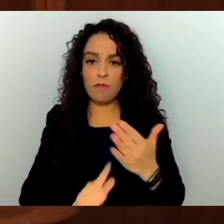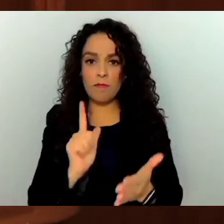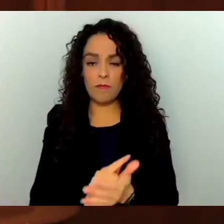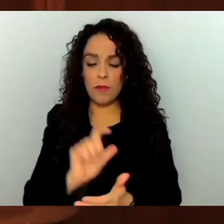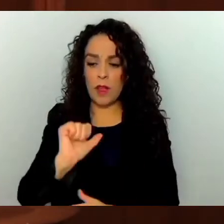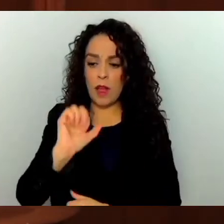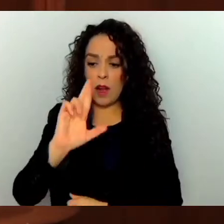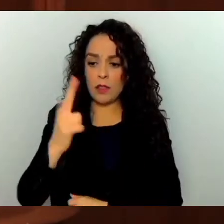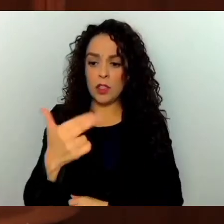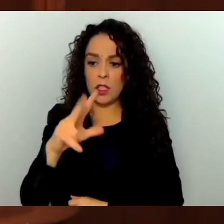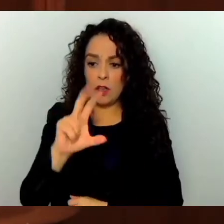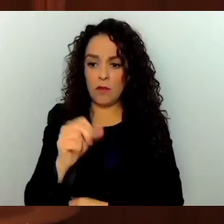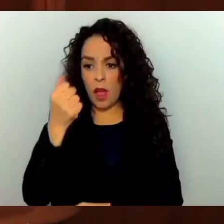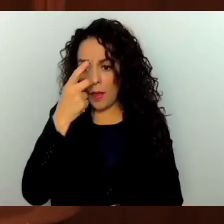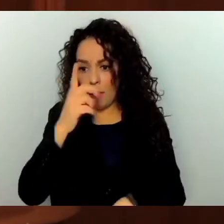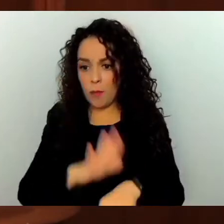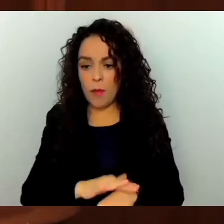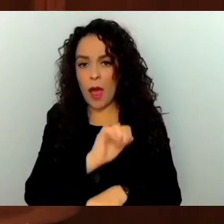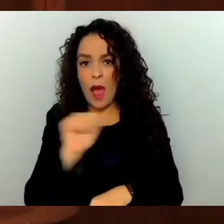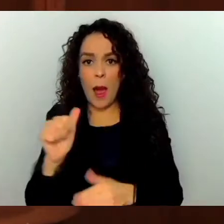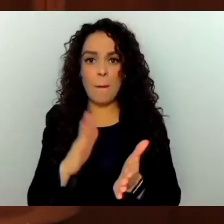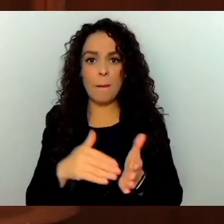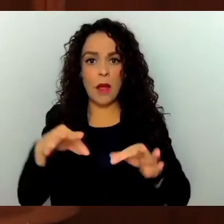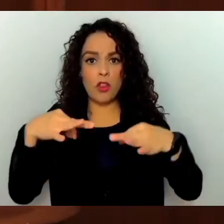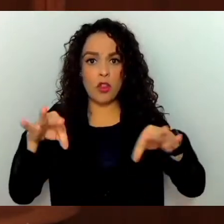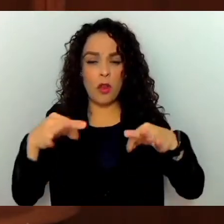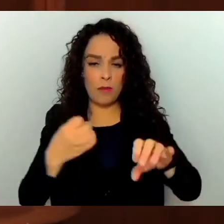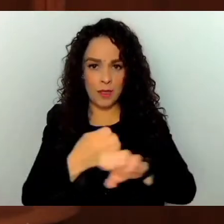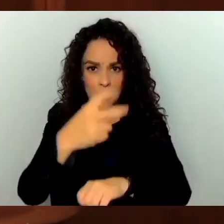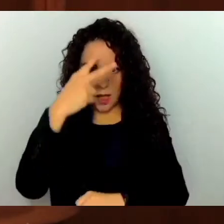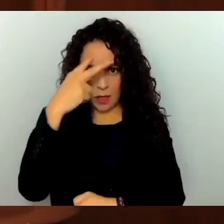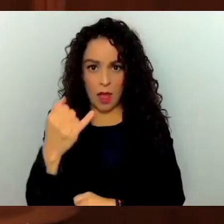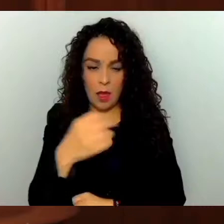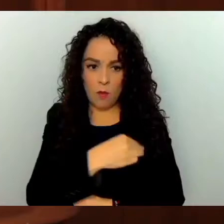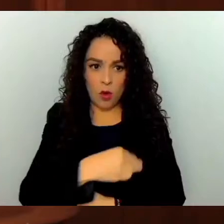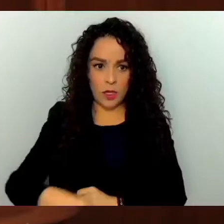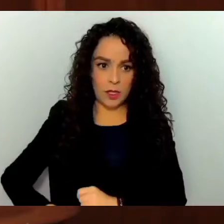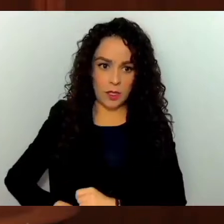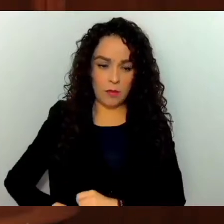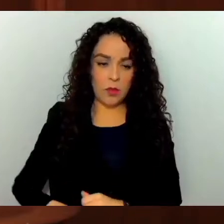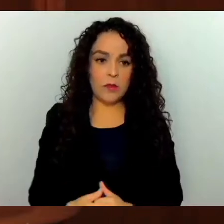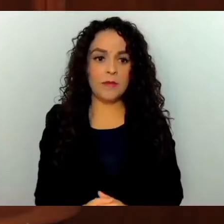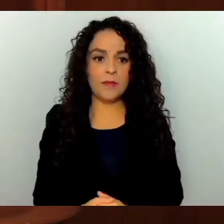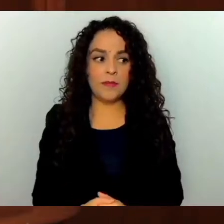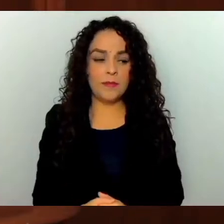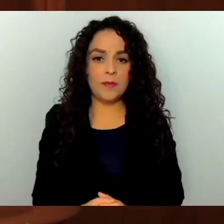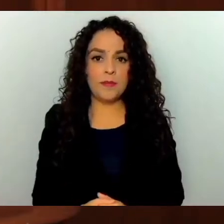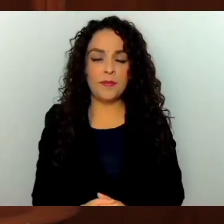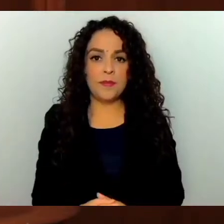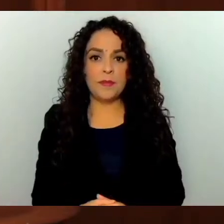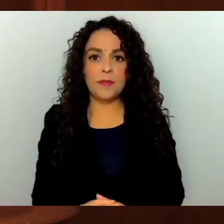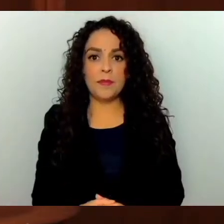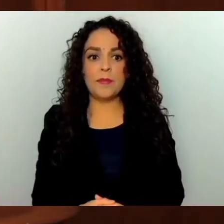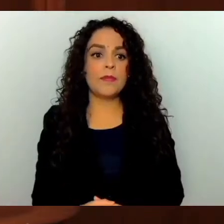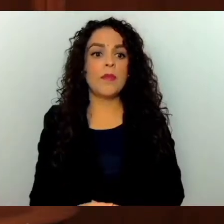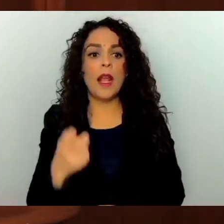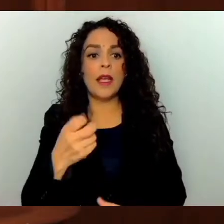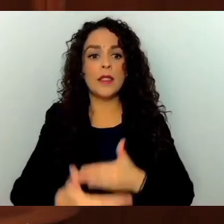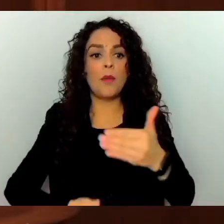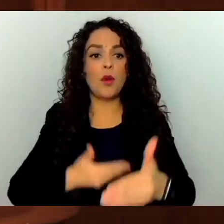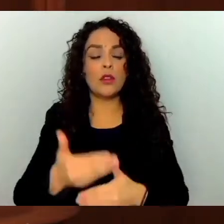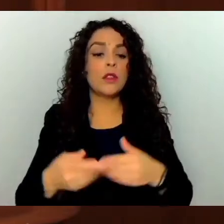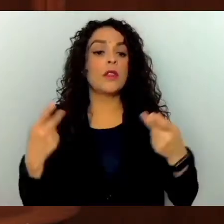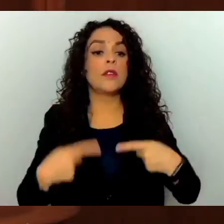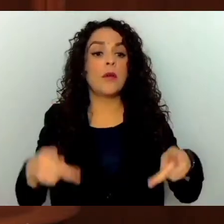Administración de Documentos del Estado de México y municipios. Al someterse a lo dispuesto en el presente proceso, las personas